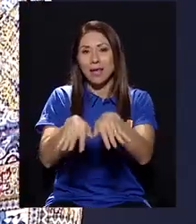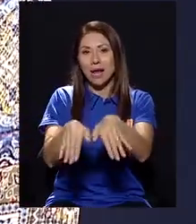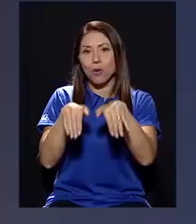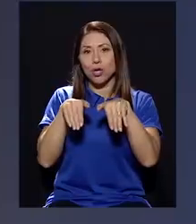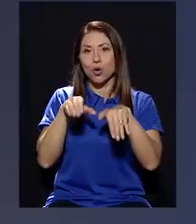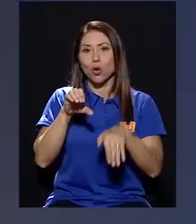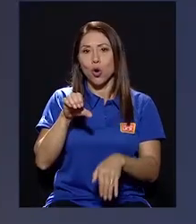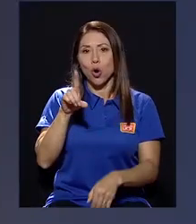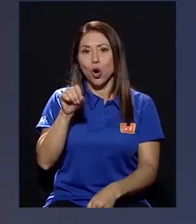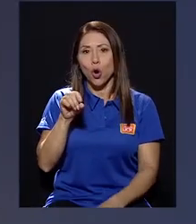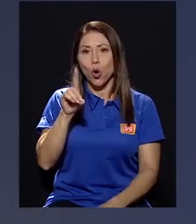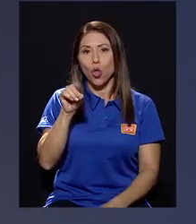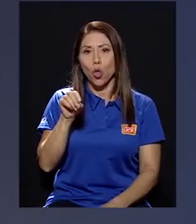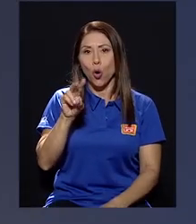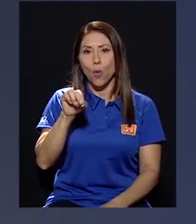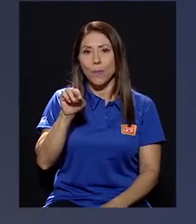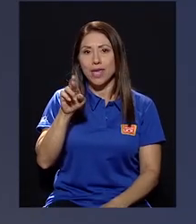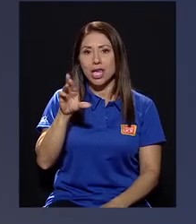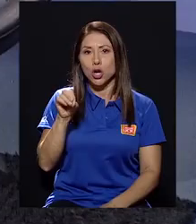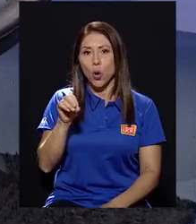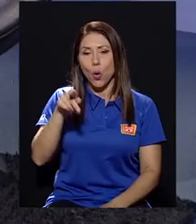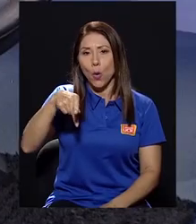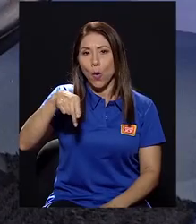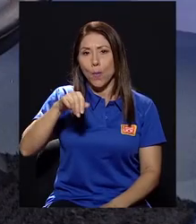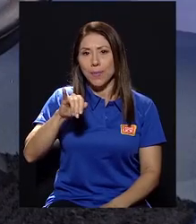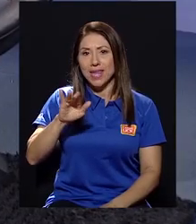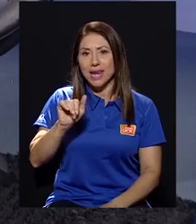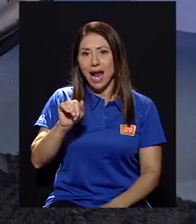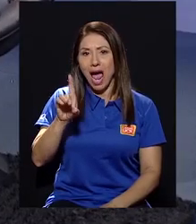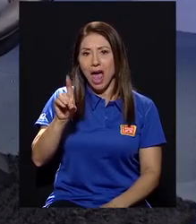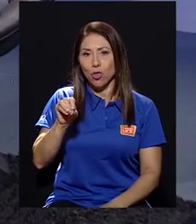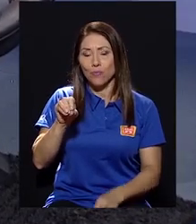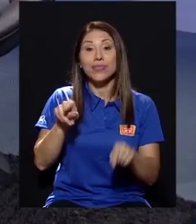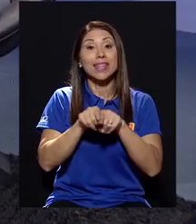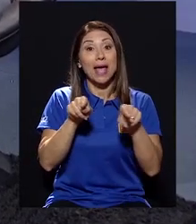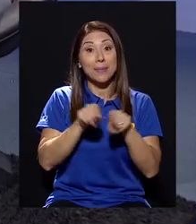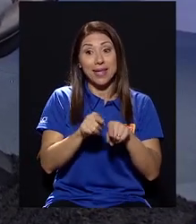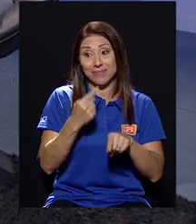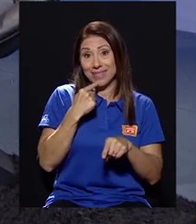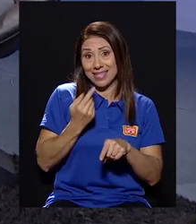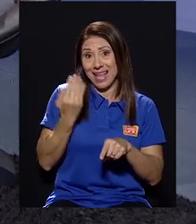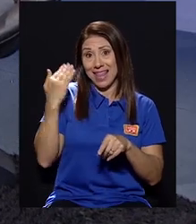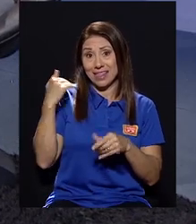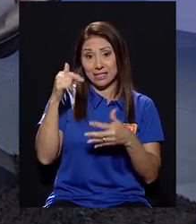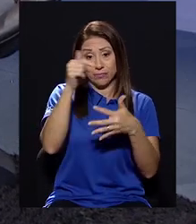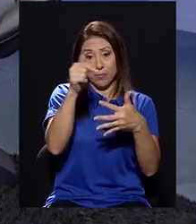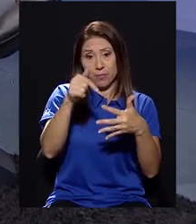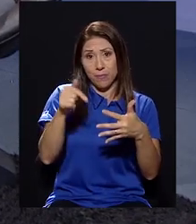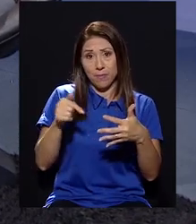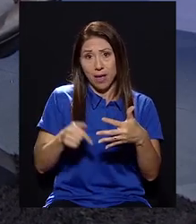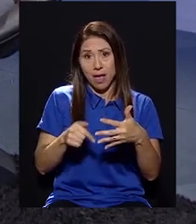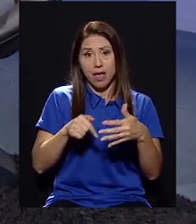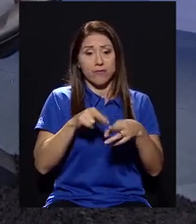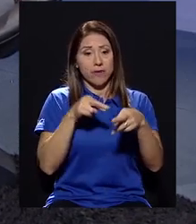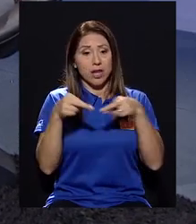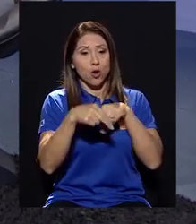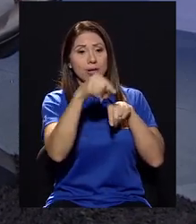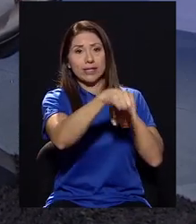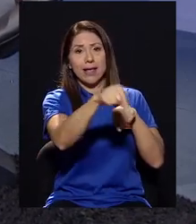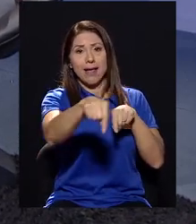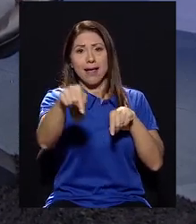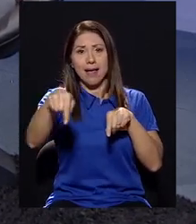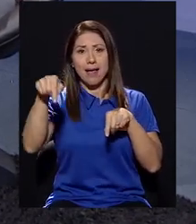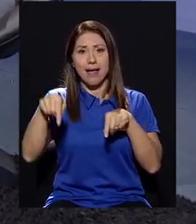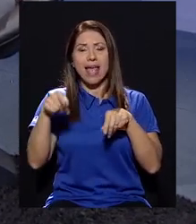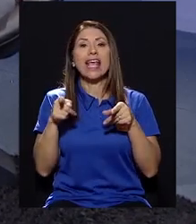Clodomiro Picado. Y, perdón, y en las otras sedes que nombré, esas sedes que son en las diferentes regiones,